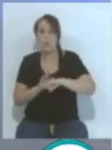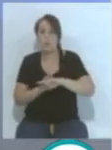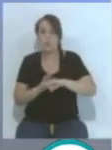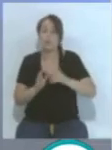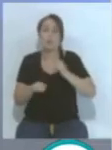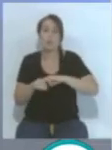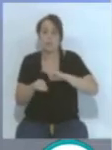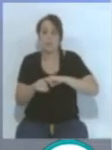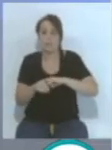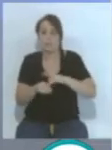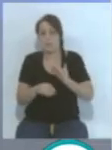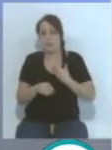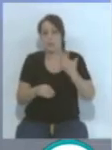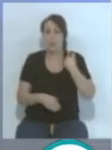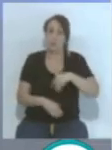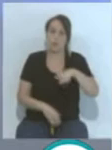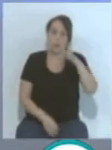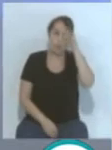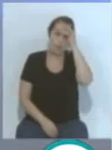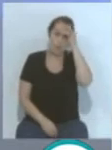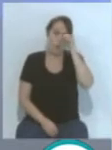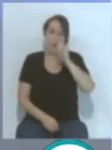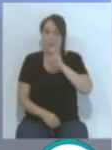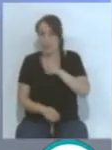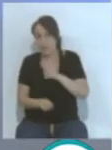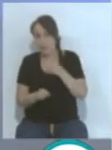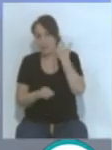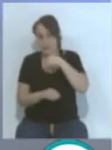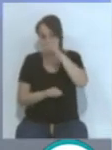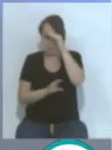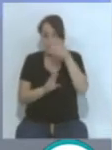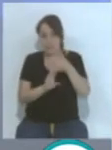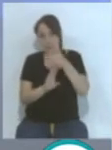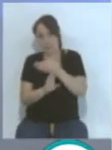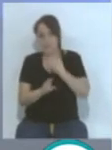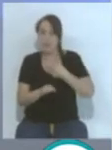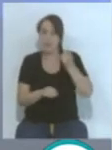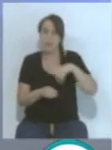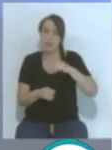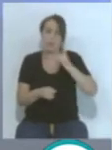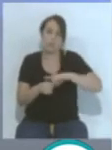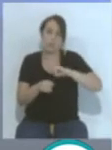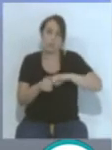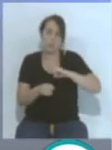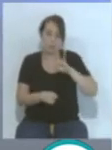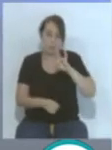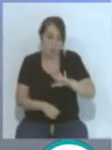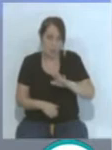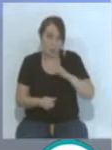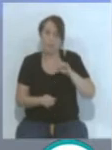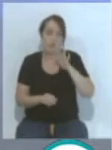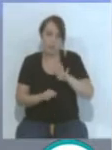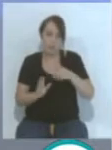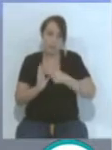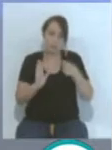viernes, sábado 12, domingo 13 y lunes 14. Eso sí, con la excepción de algunos equipos como están jugando